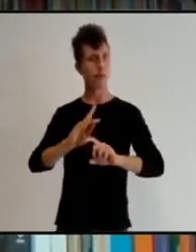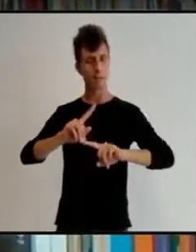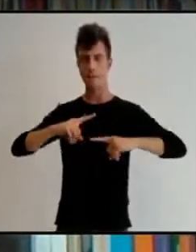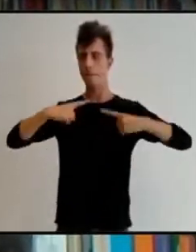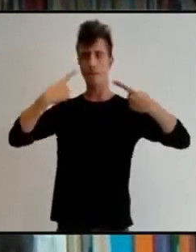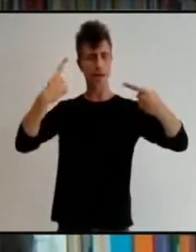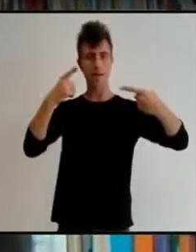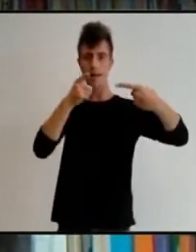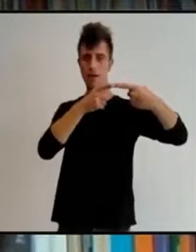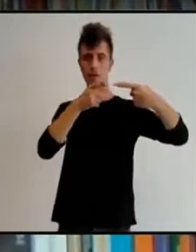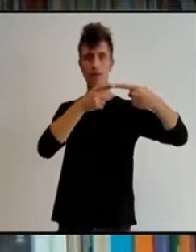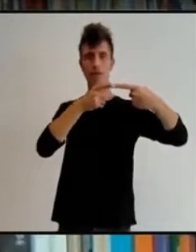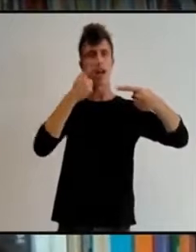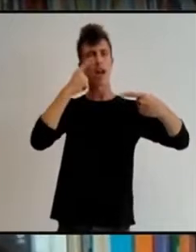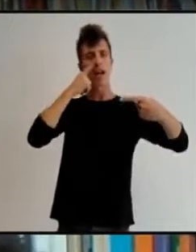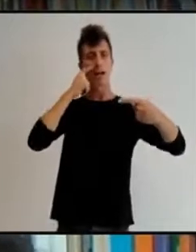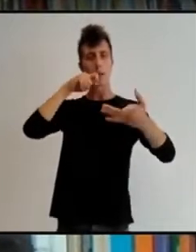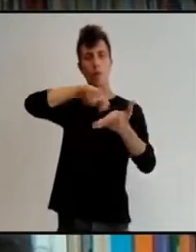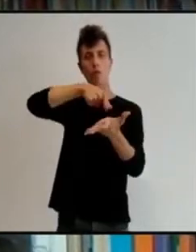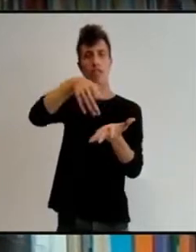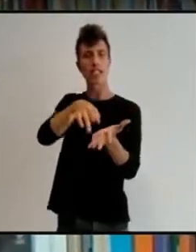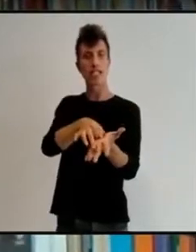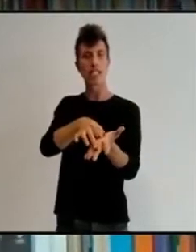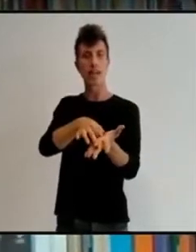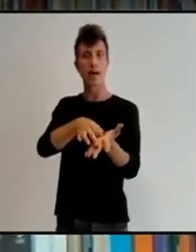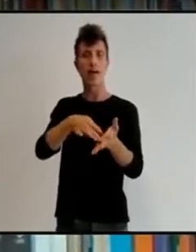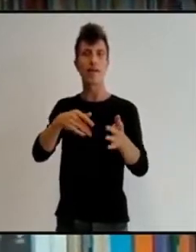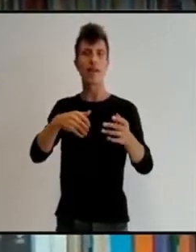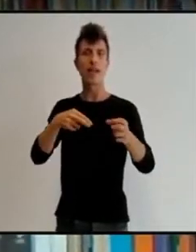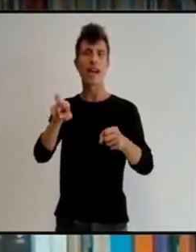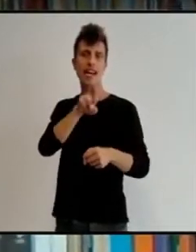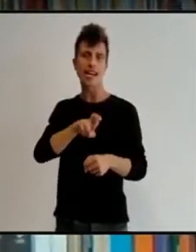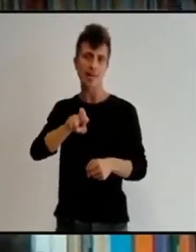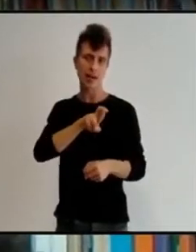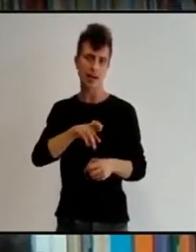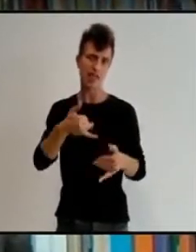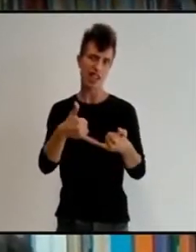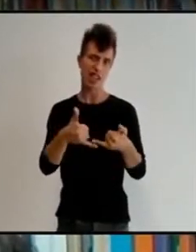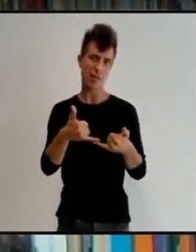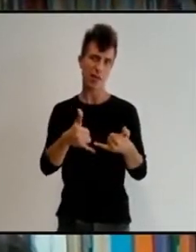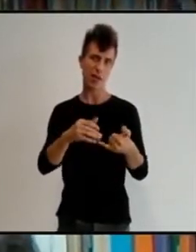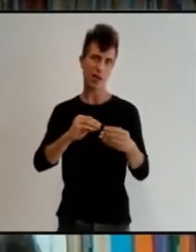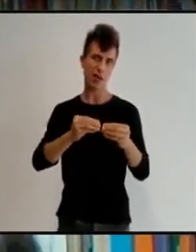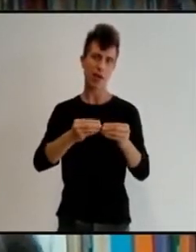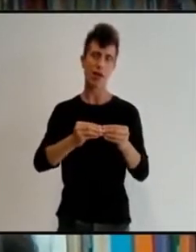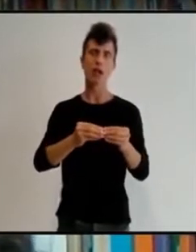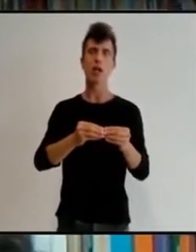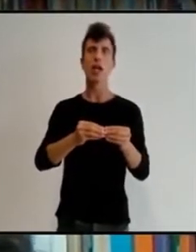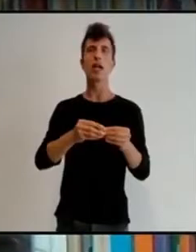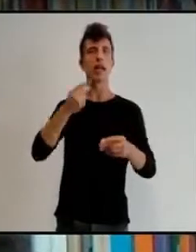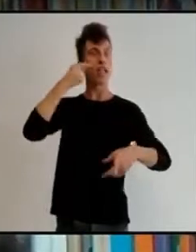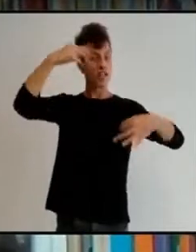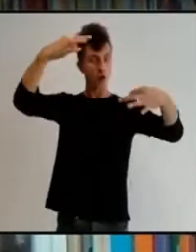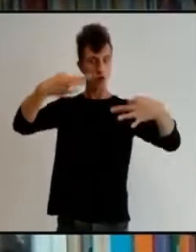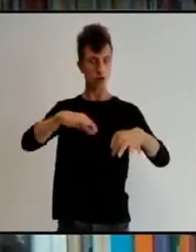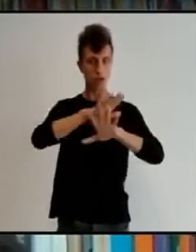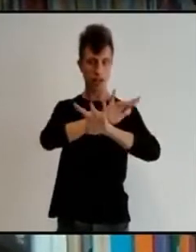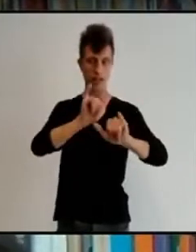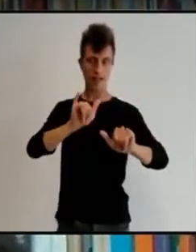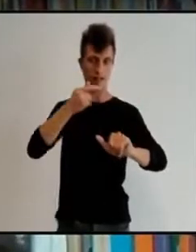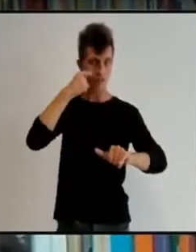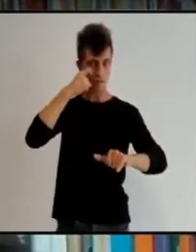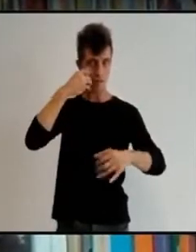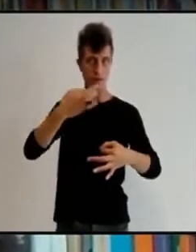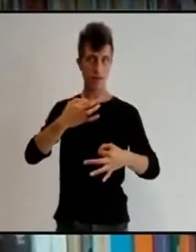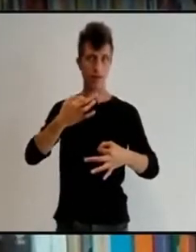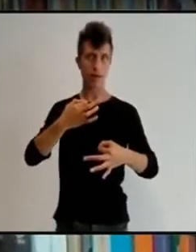reparación, qué es una moción, cómo funciona un Pleno y cómo esta es una vía fundamental para